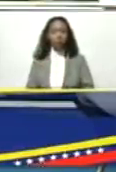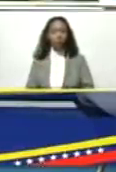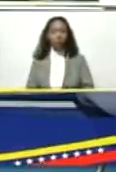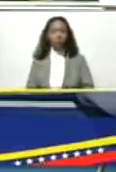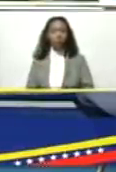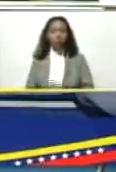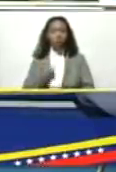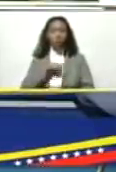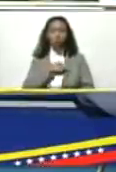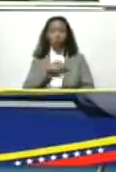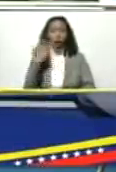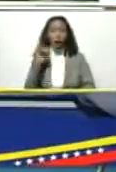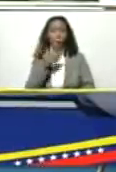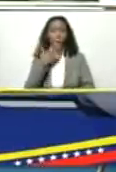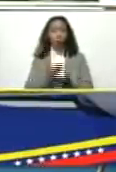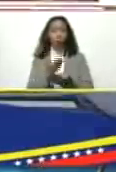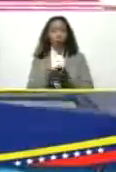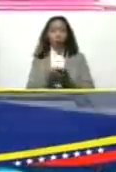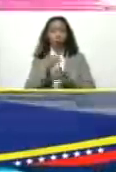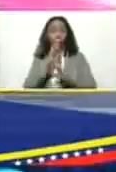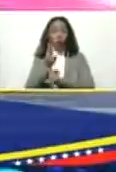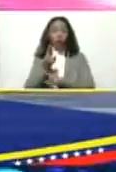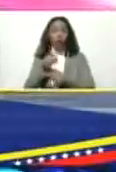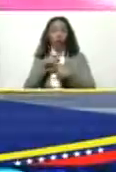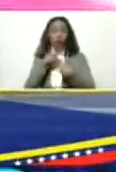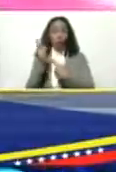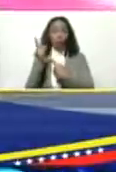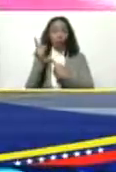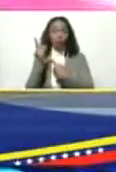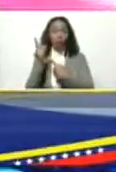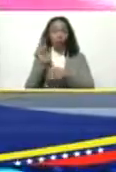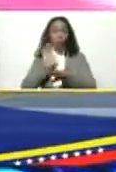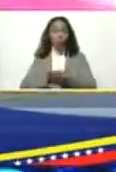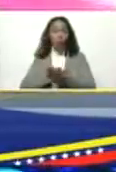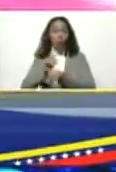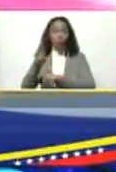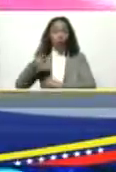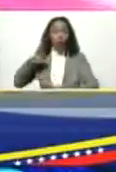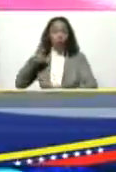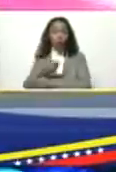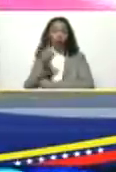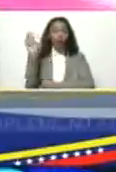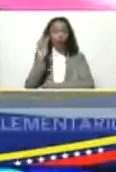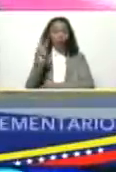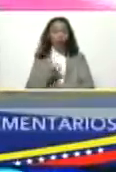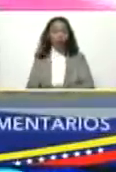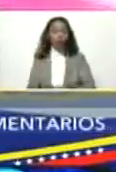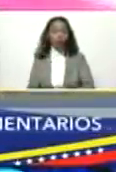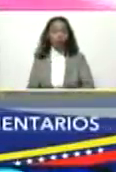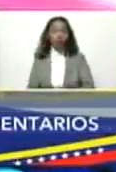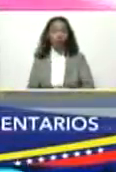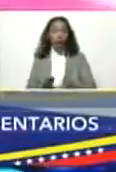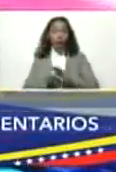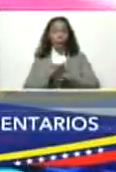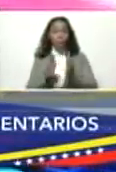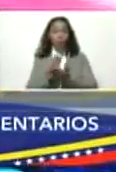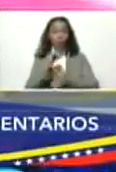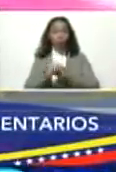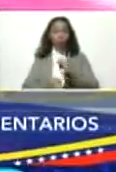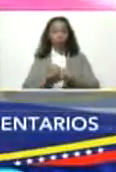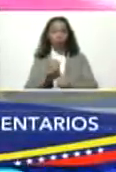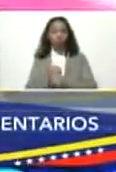nosotros tenemos una propuesta para responder por esas obligaciones de Venezuela en el mundo internacional